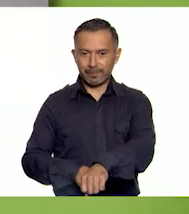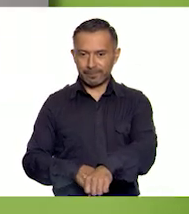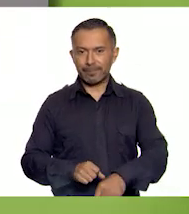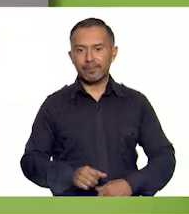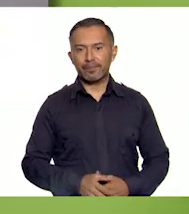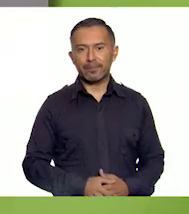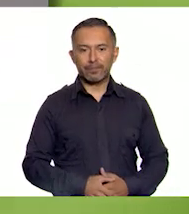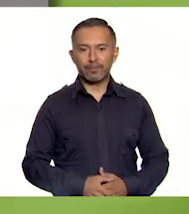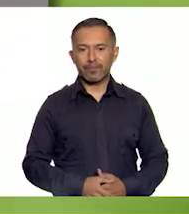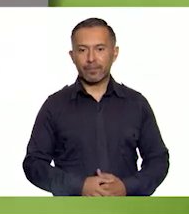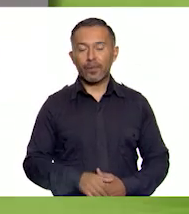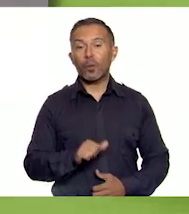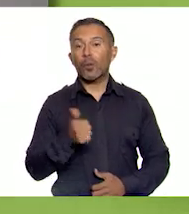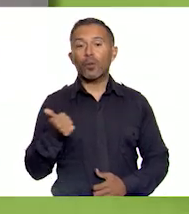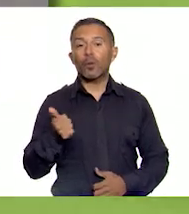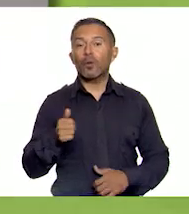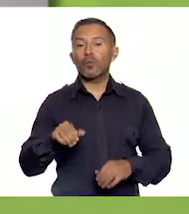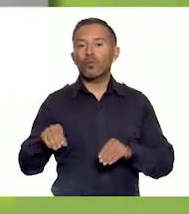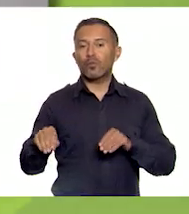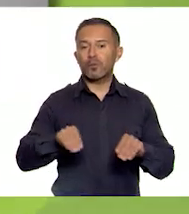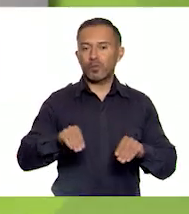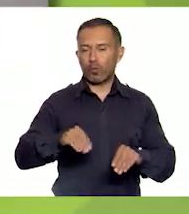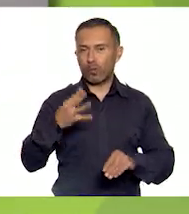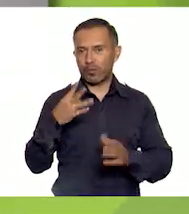Este movimiento cuatro veces.